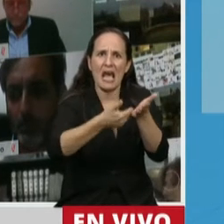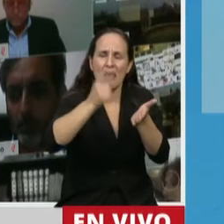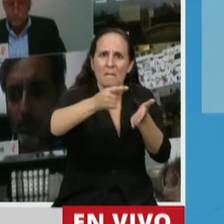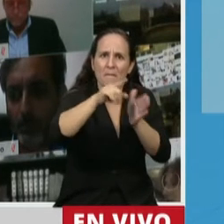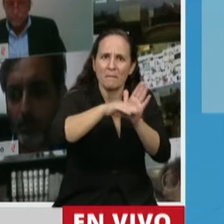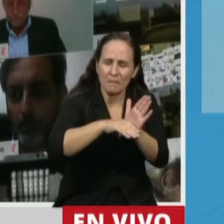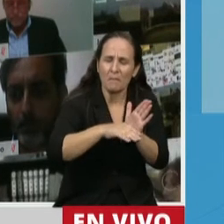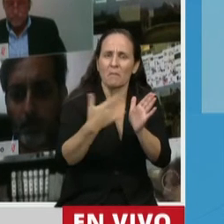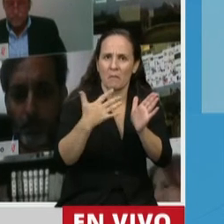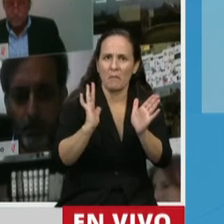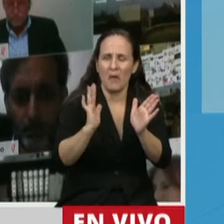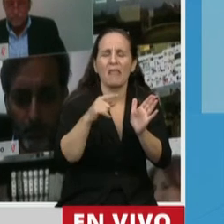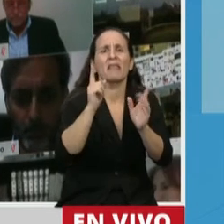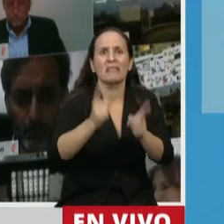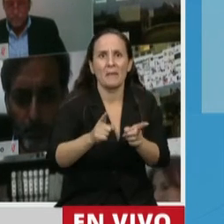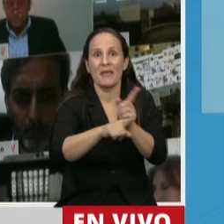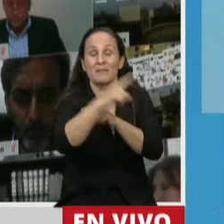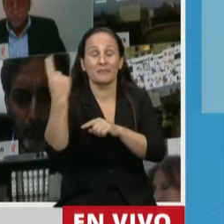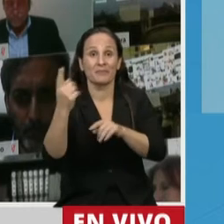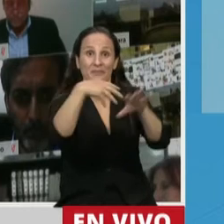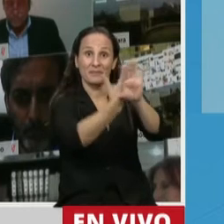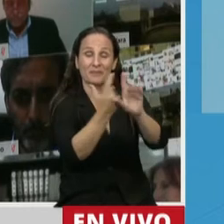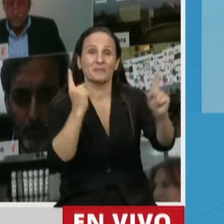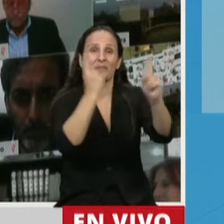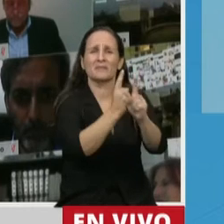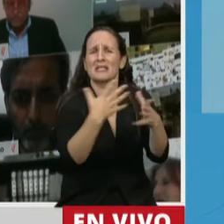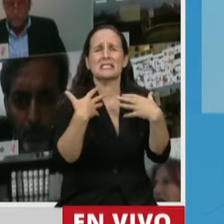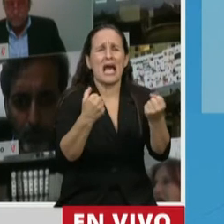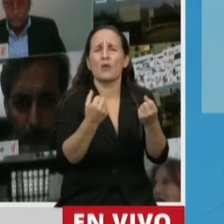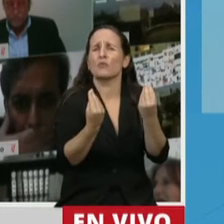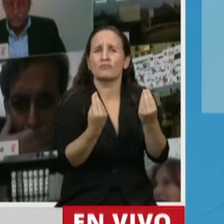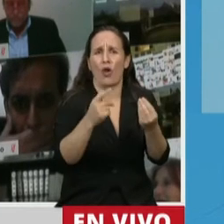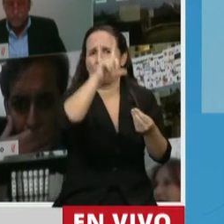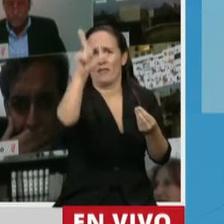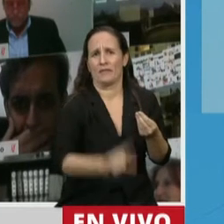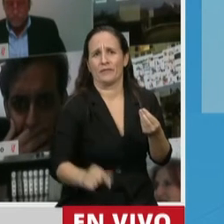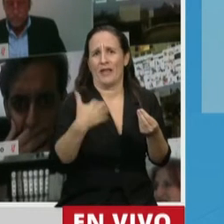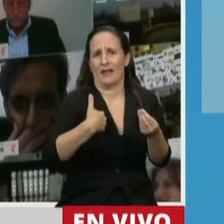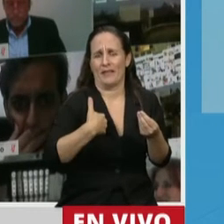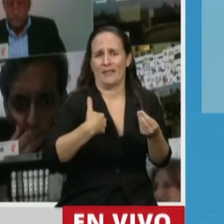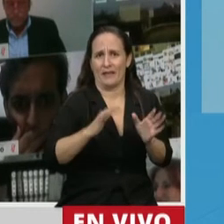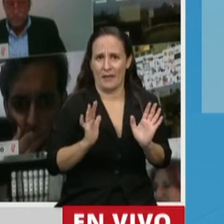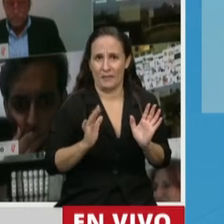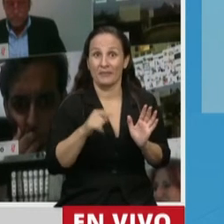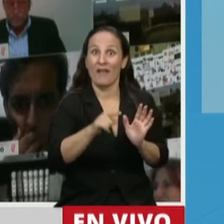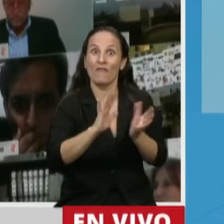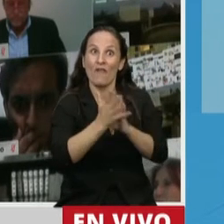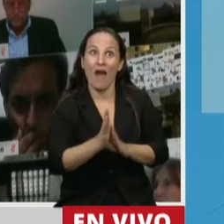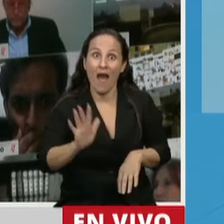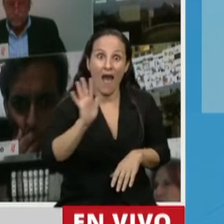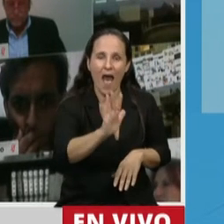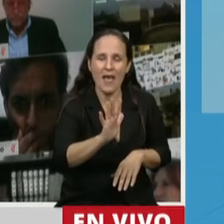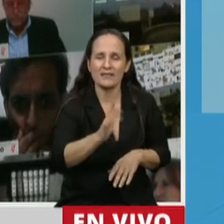autoriza la utilización de plataformas de teleexistencia en salud en todo el territorio de la Nación. Este sistema sin duda va a